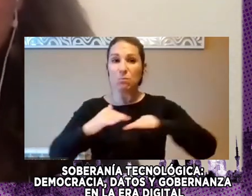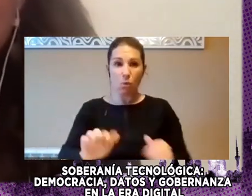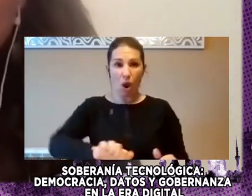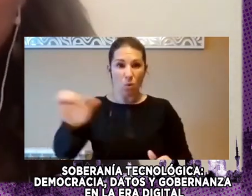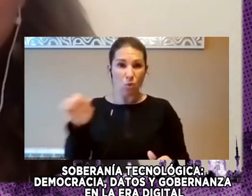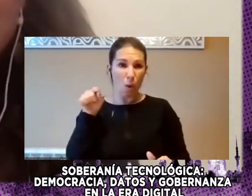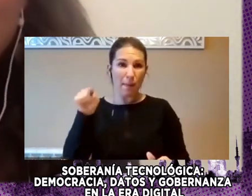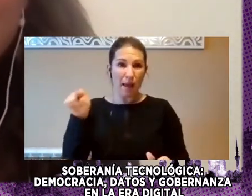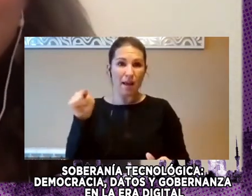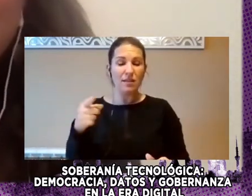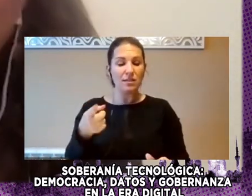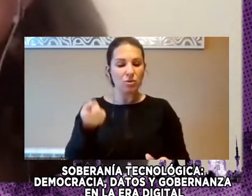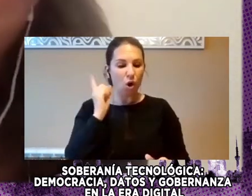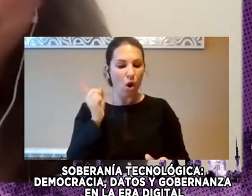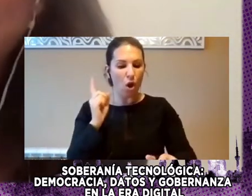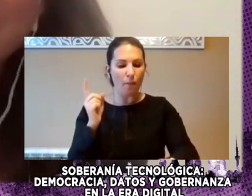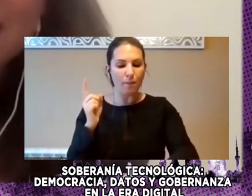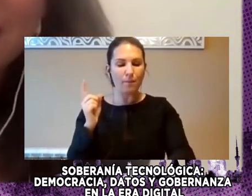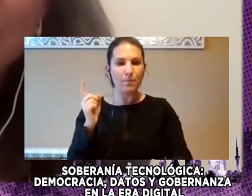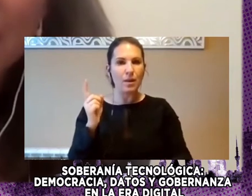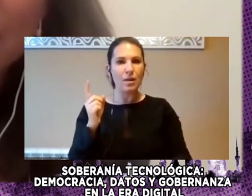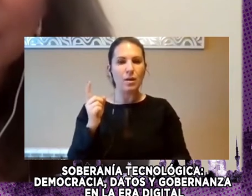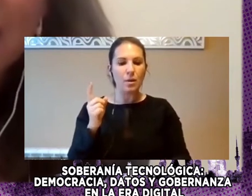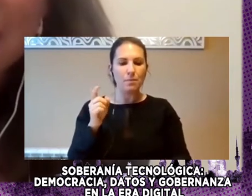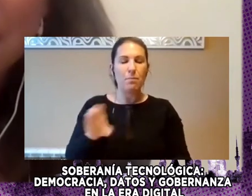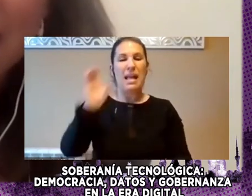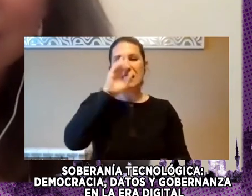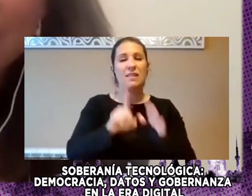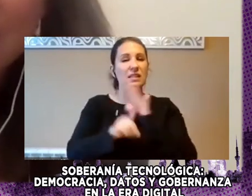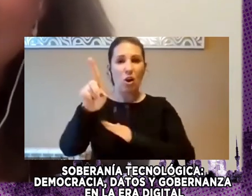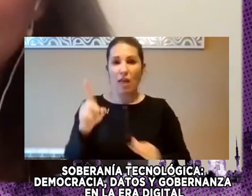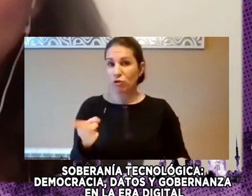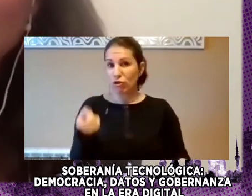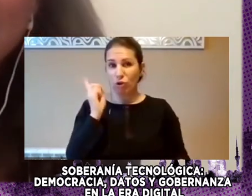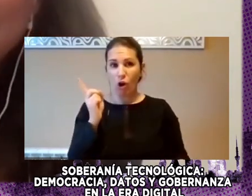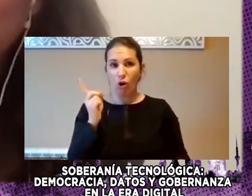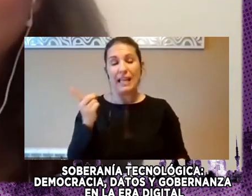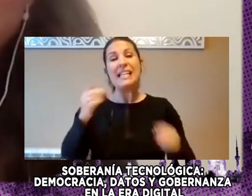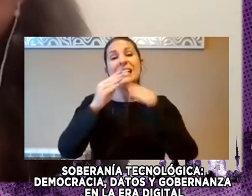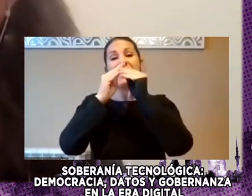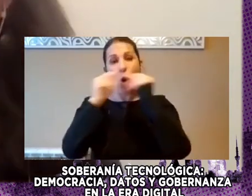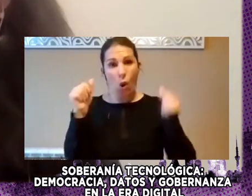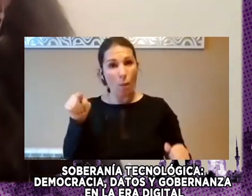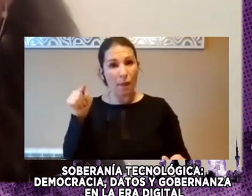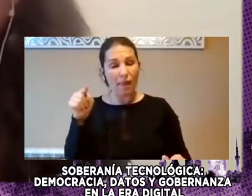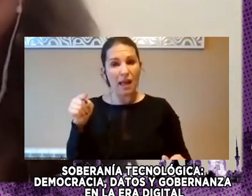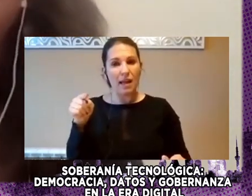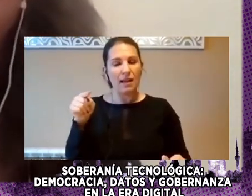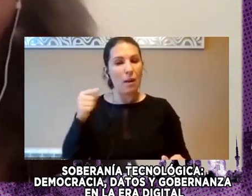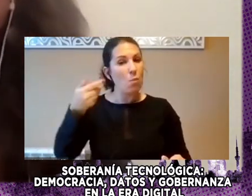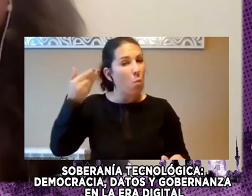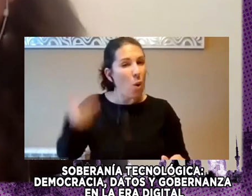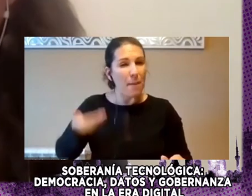Toca Países Desarrollados Y Que Parece Olvidarse Que Parte Importantísima De La Ecuación Y El